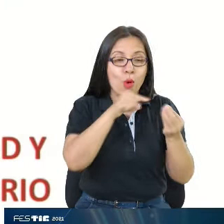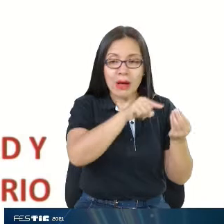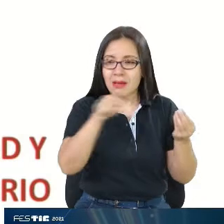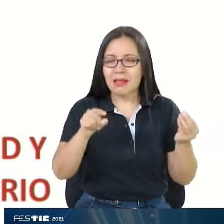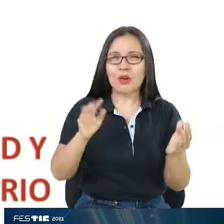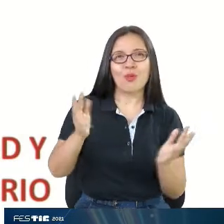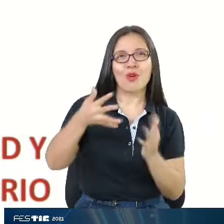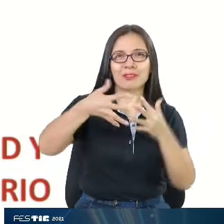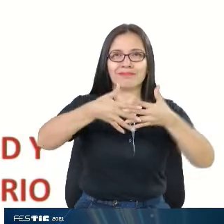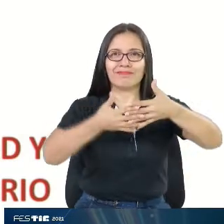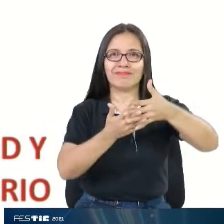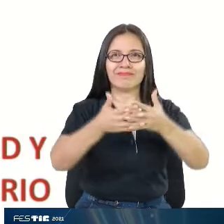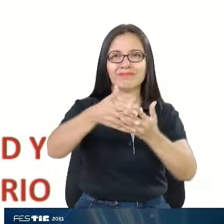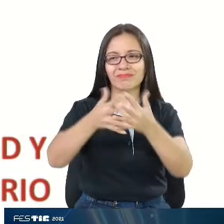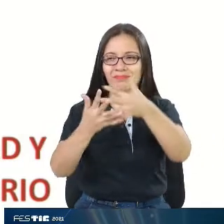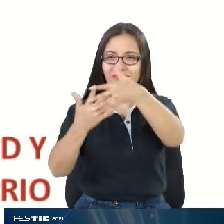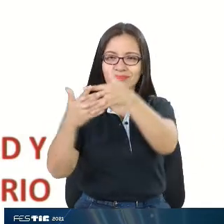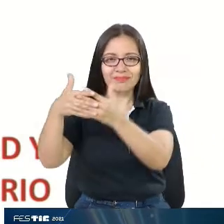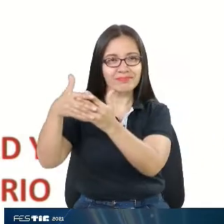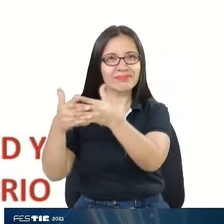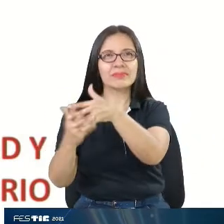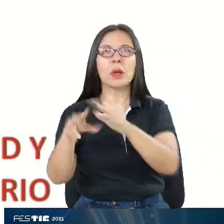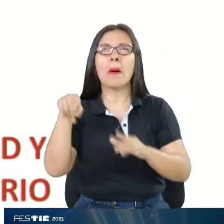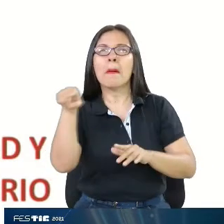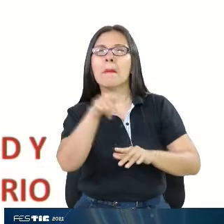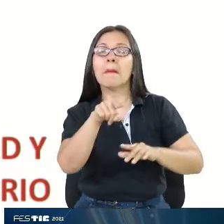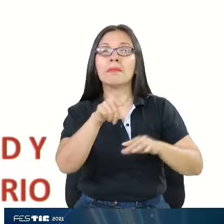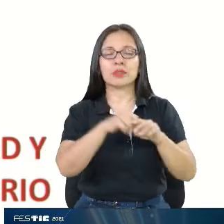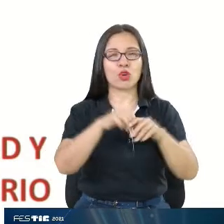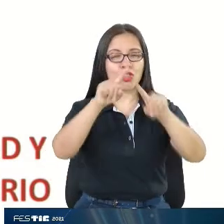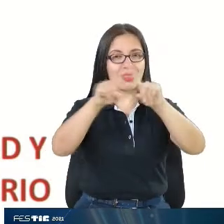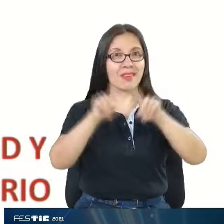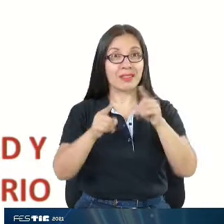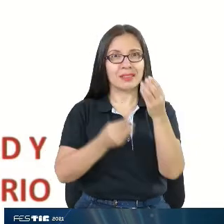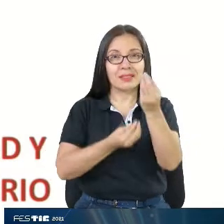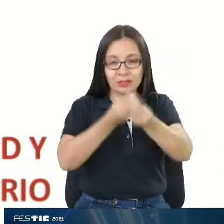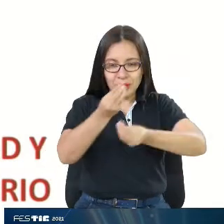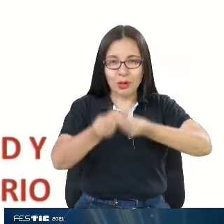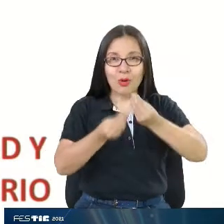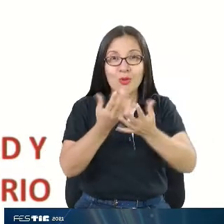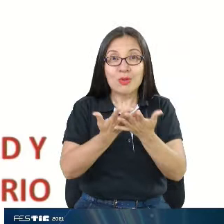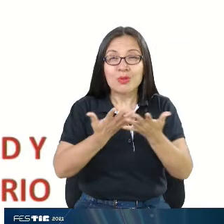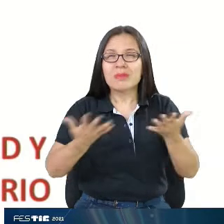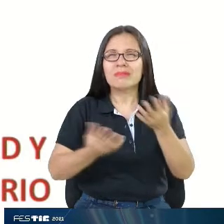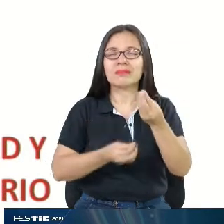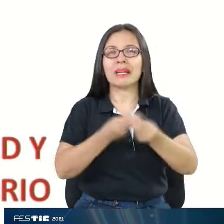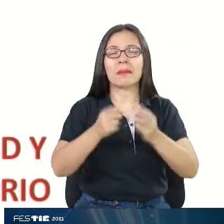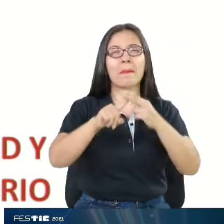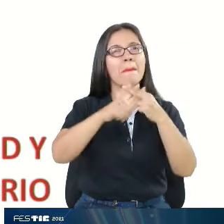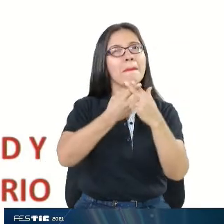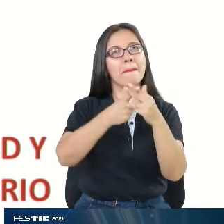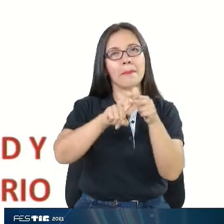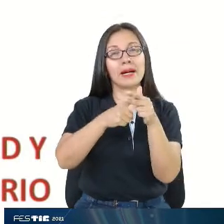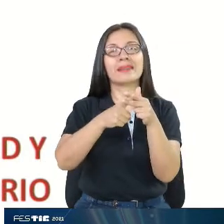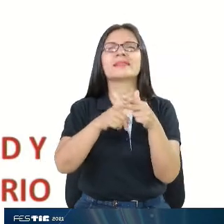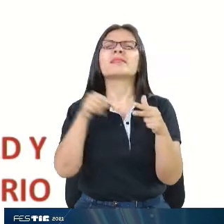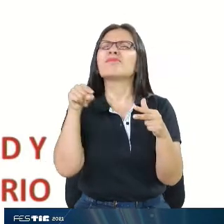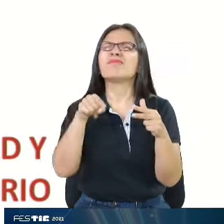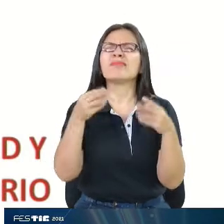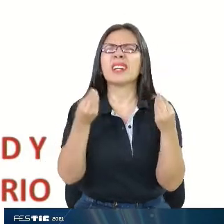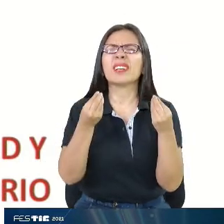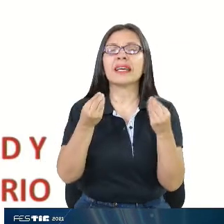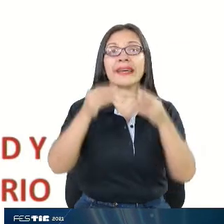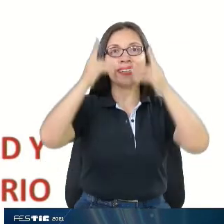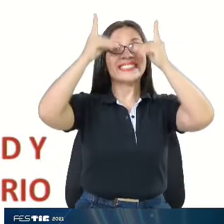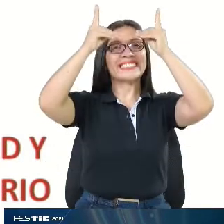donde tiene diferentes componentes y esto lo que hace es generar herramientas para la toma de decisiones y